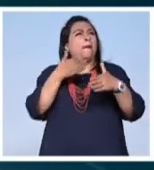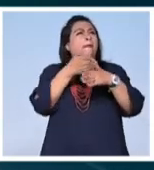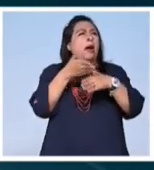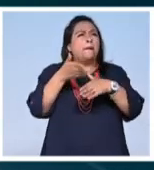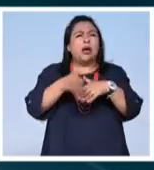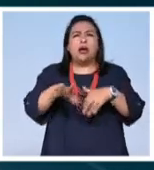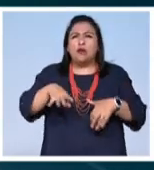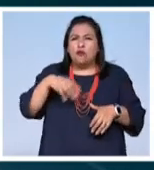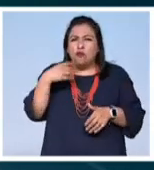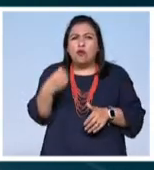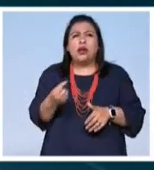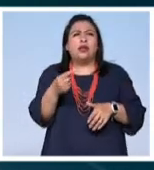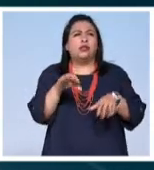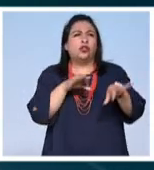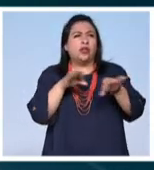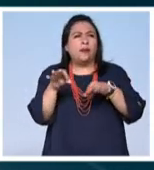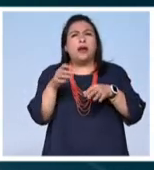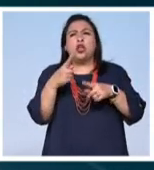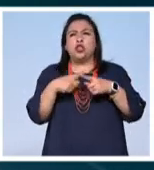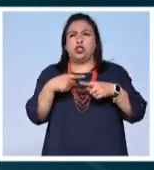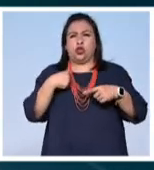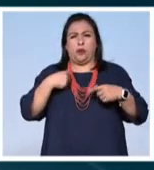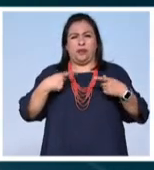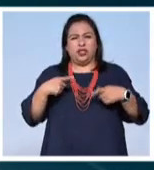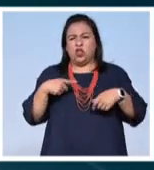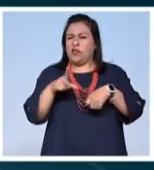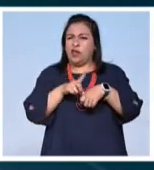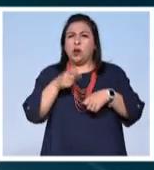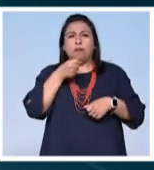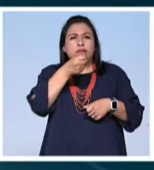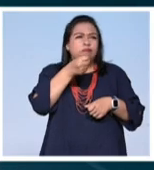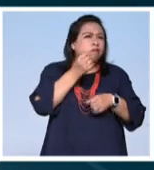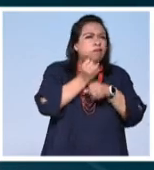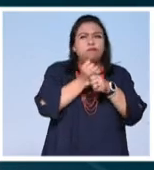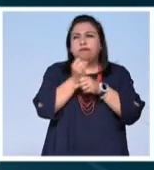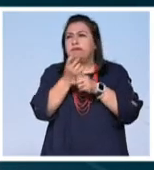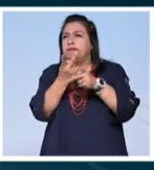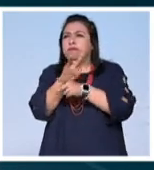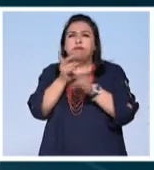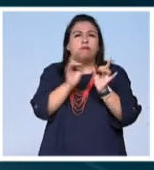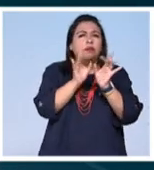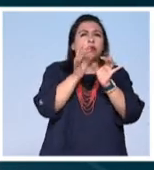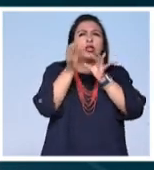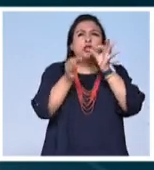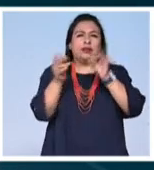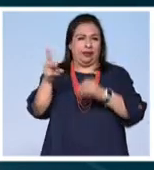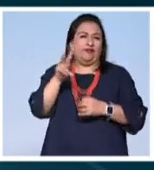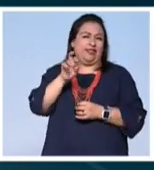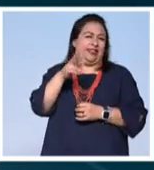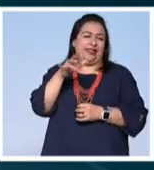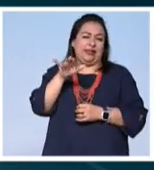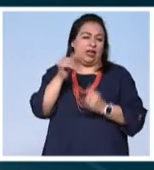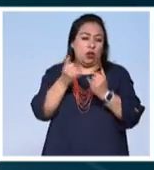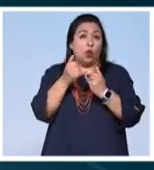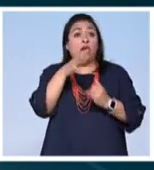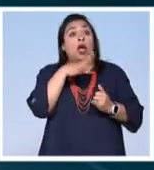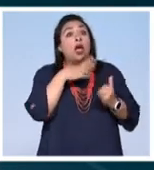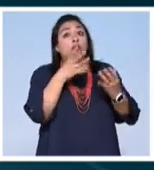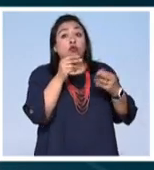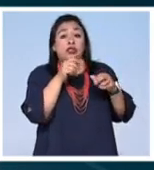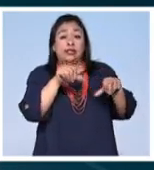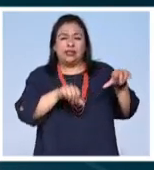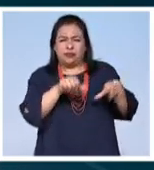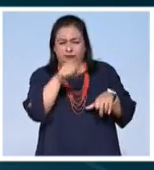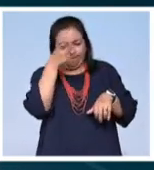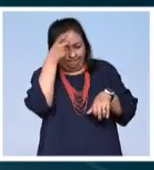esforzado que es el trabajo del reportero que está todos los días cubriendo la noticia, que es el caso de Virginia. Pues van a tener muchísimas actividades. Señor rector,